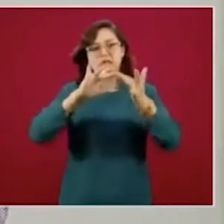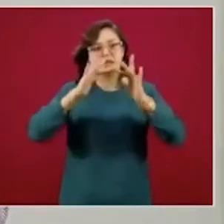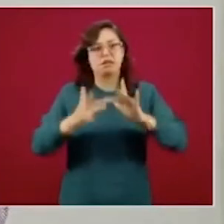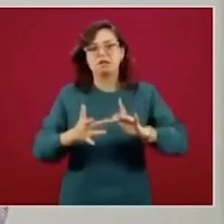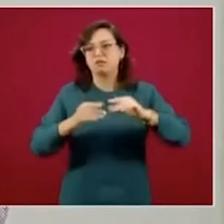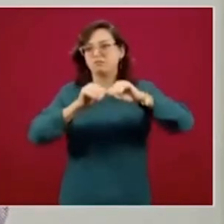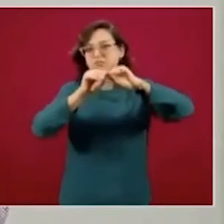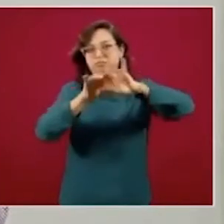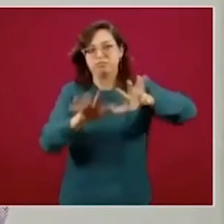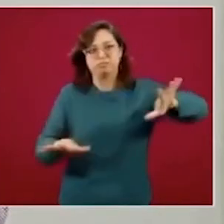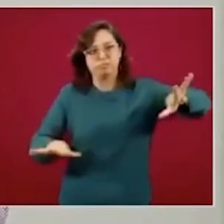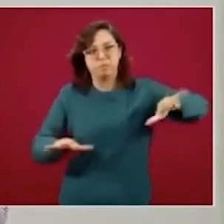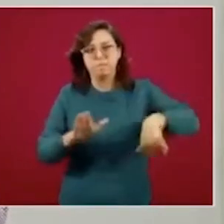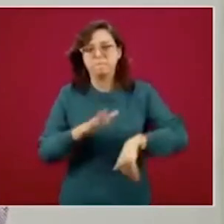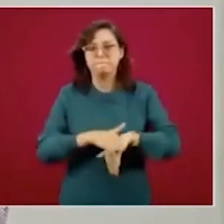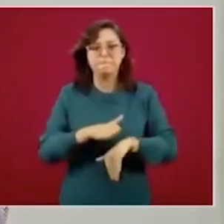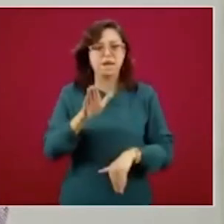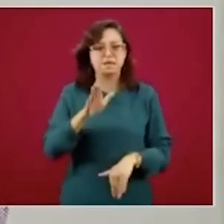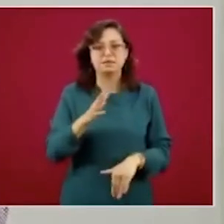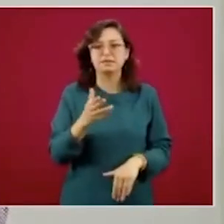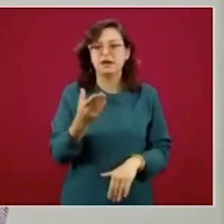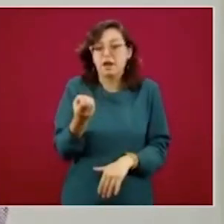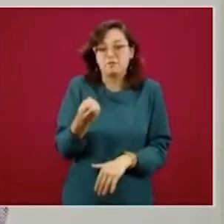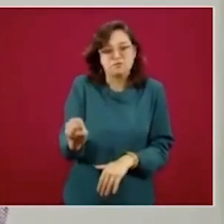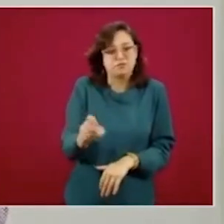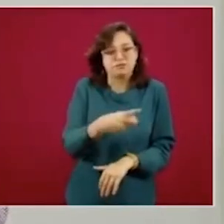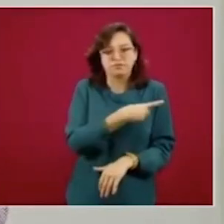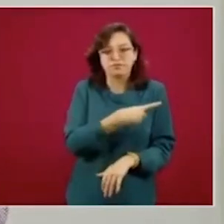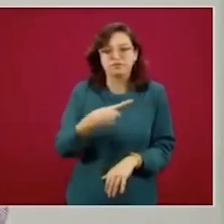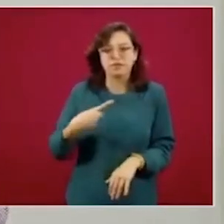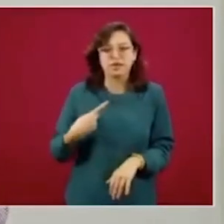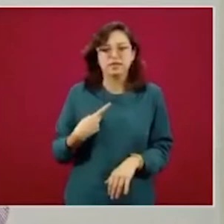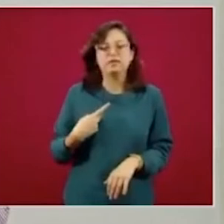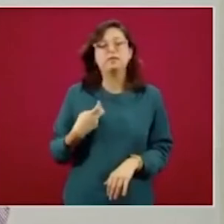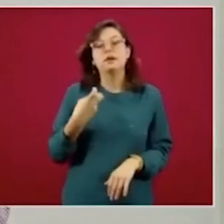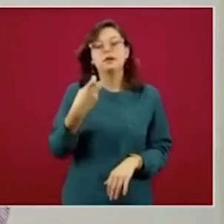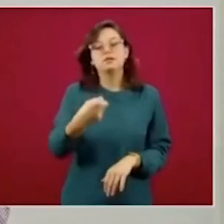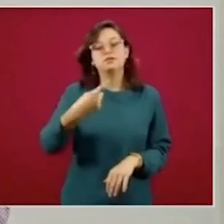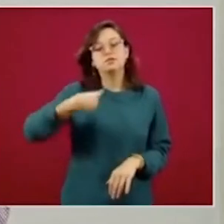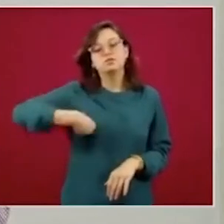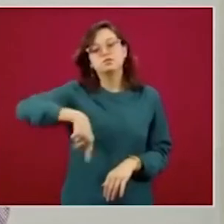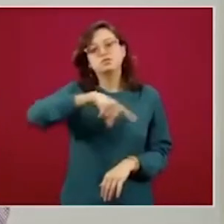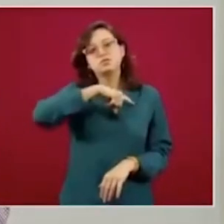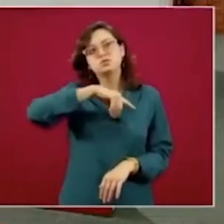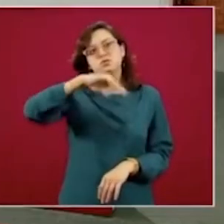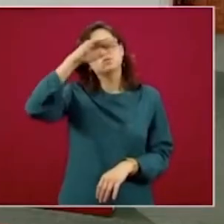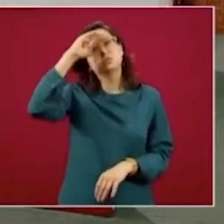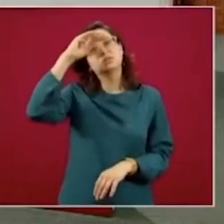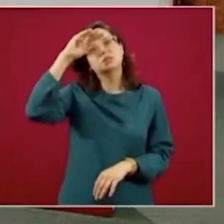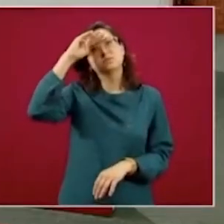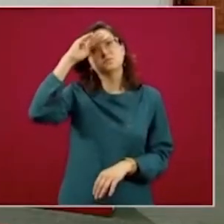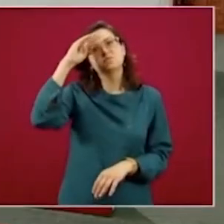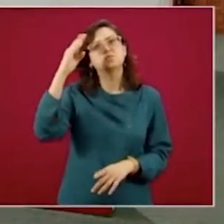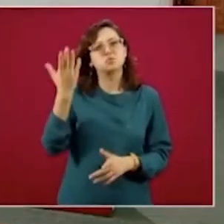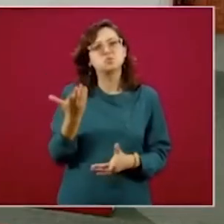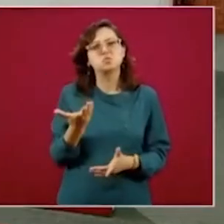oportunidad de poder cambiar cierta parte de